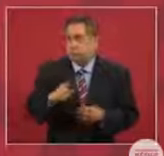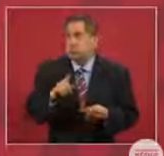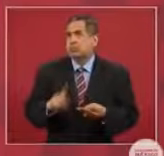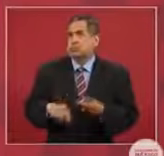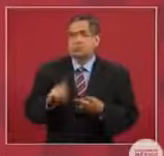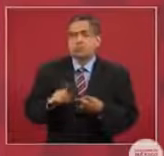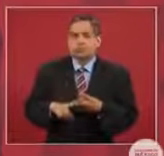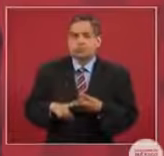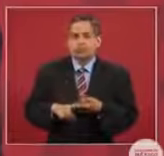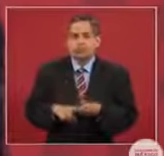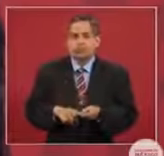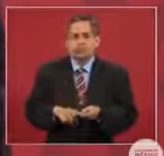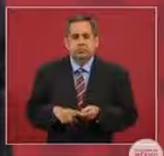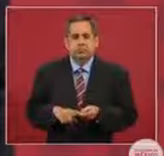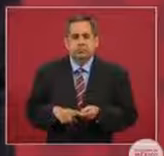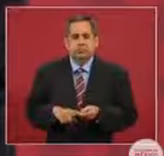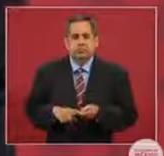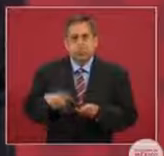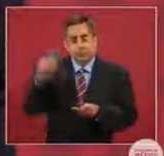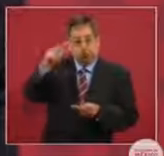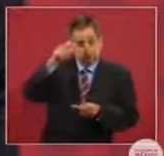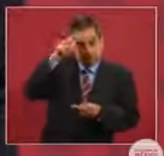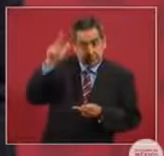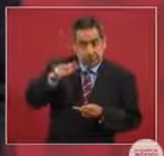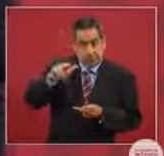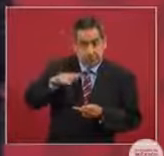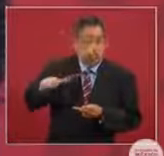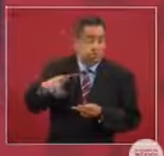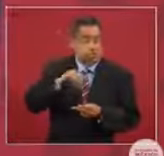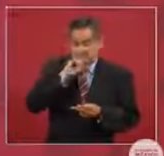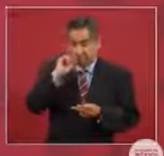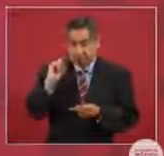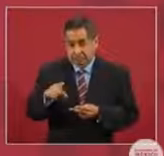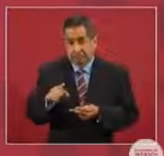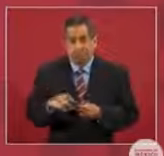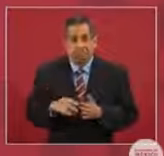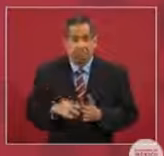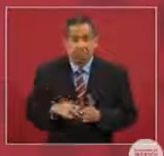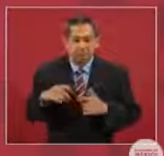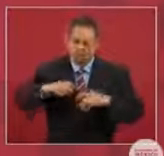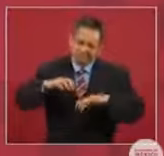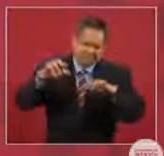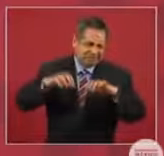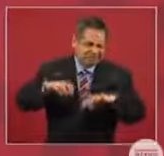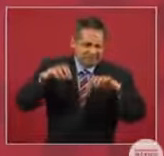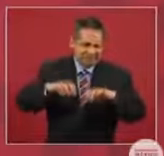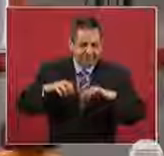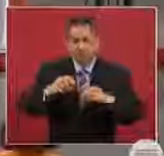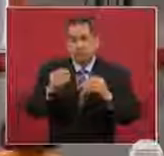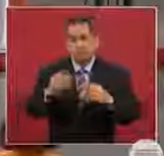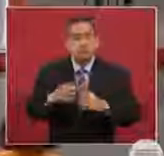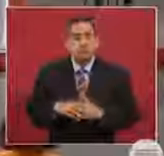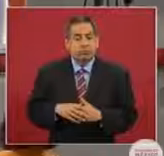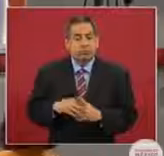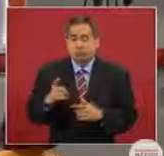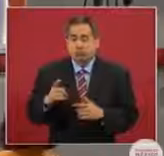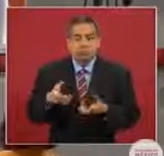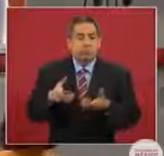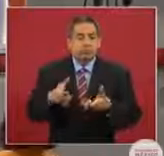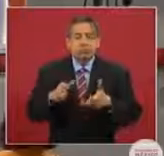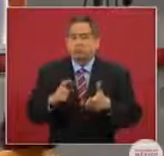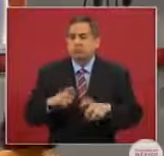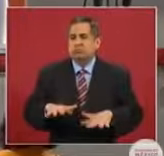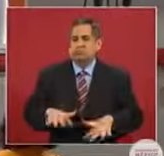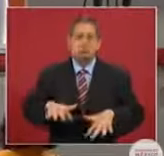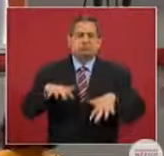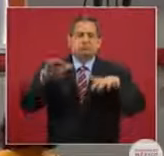en Hidalgo, llovió muchísimo, inundaron las calles y